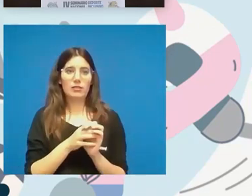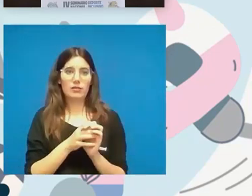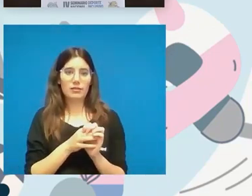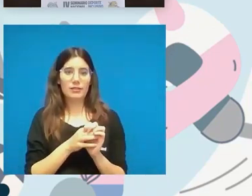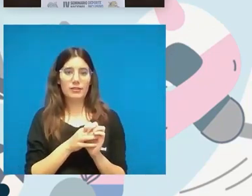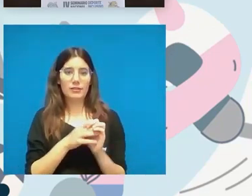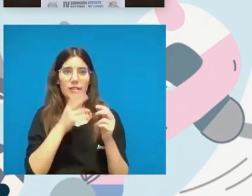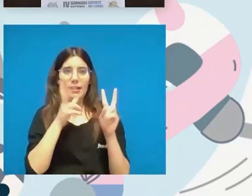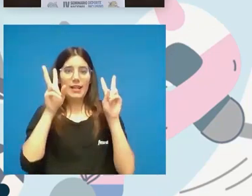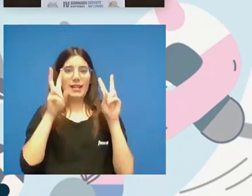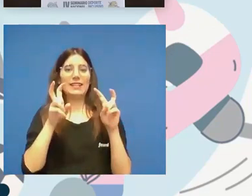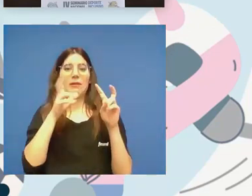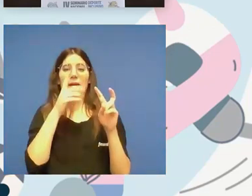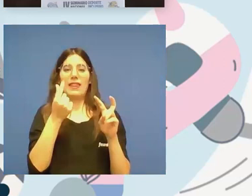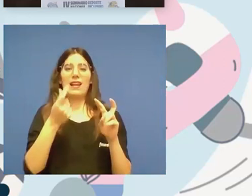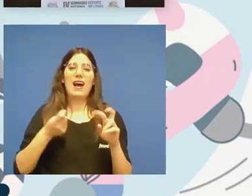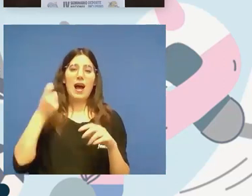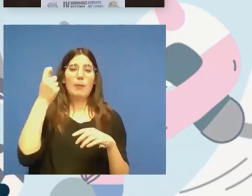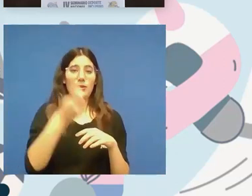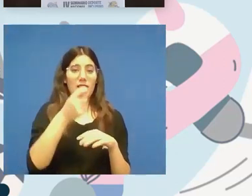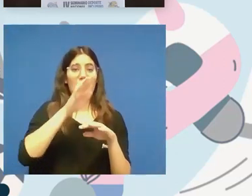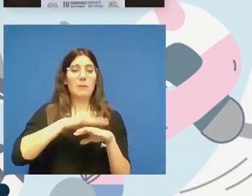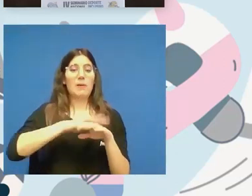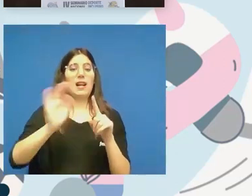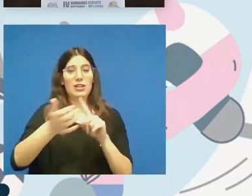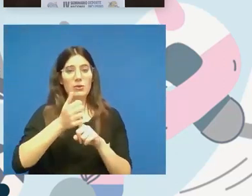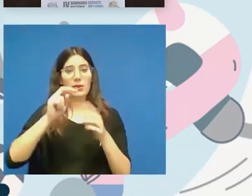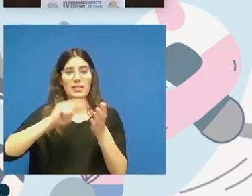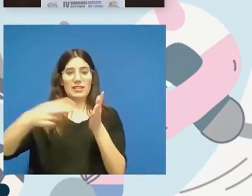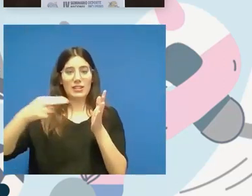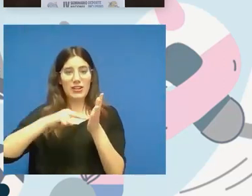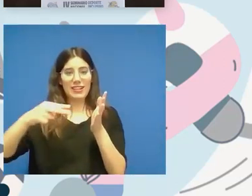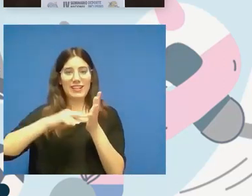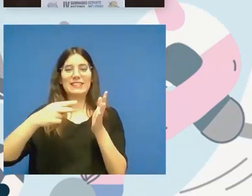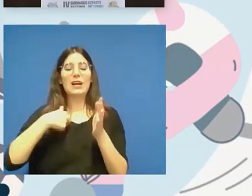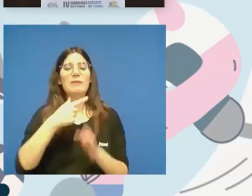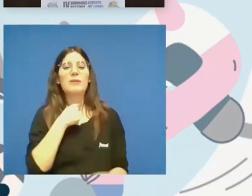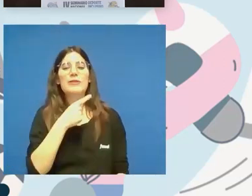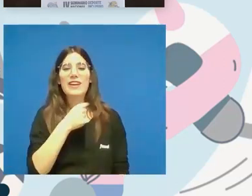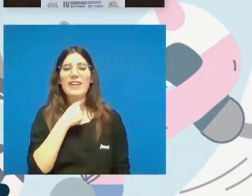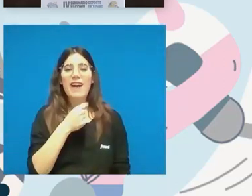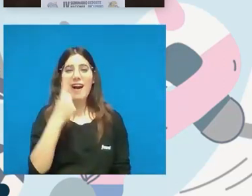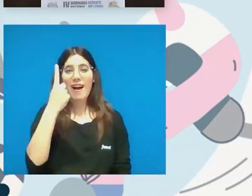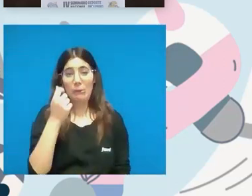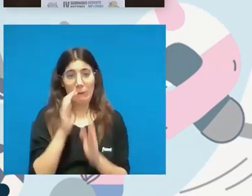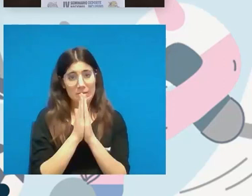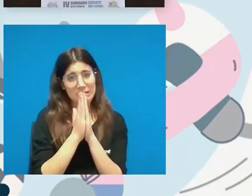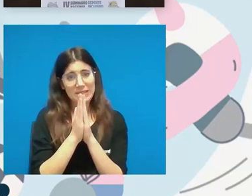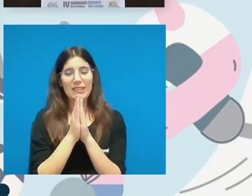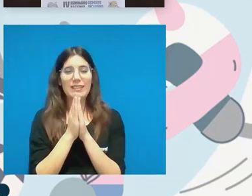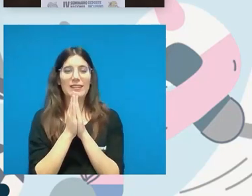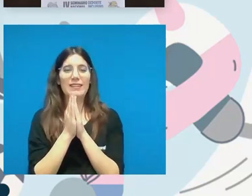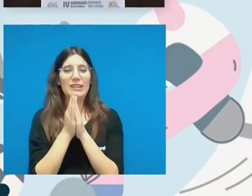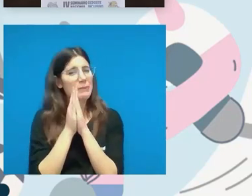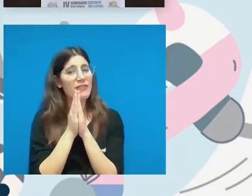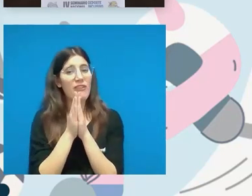aportación económica para las soluciones tecnológicas y sí que me gustaría hacer un ruego me gustaría